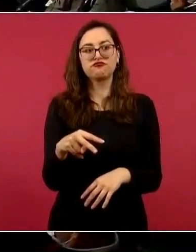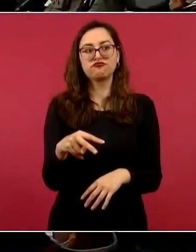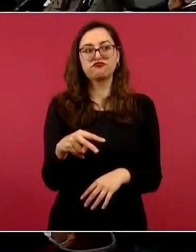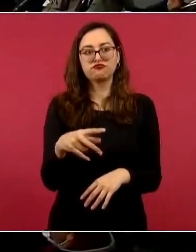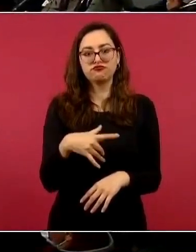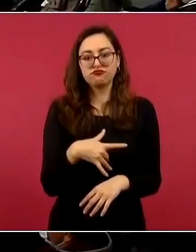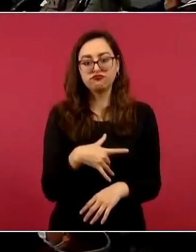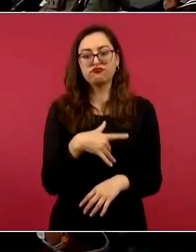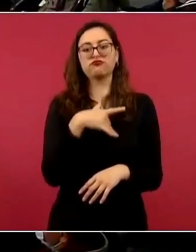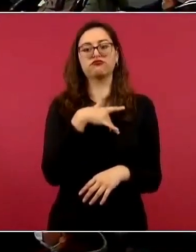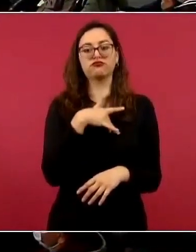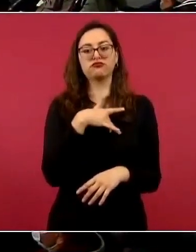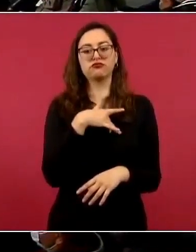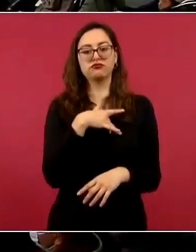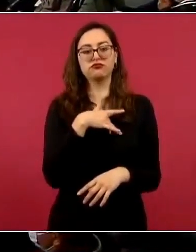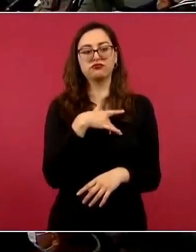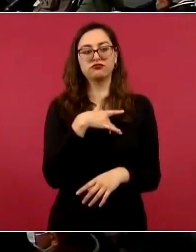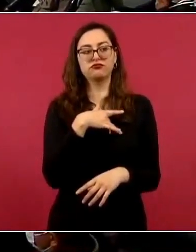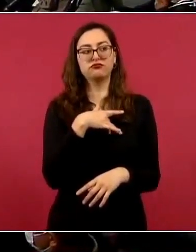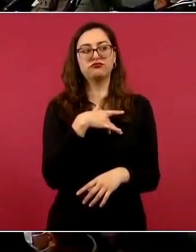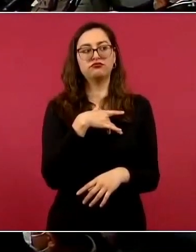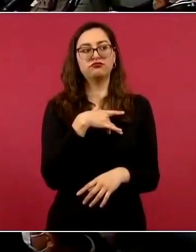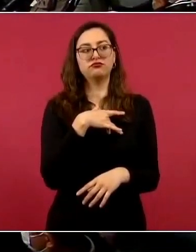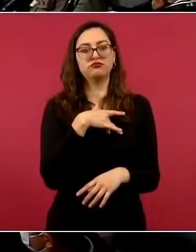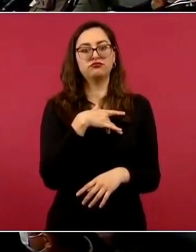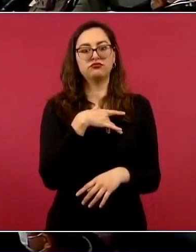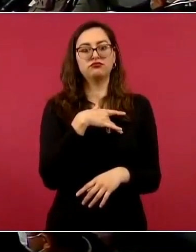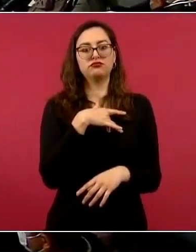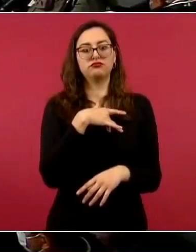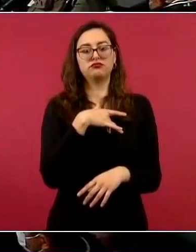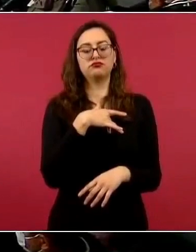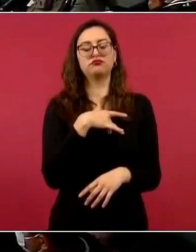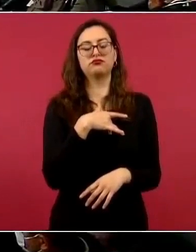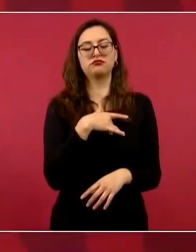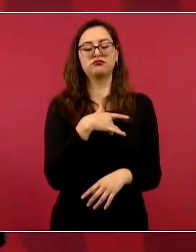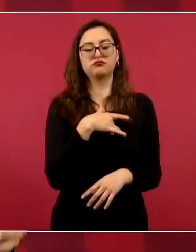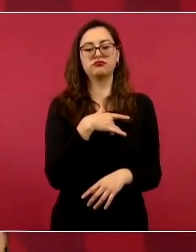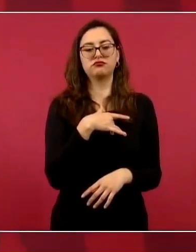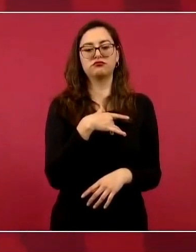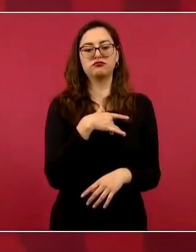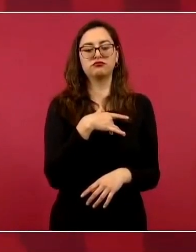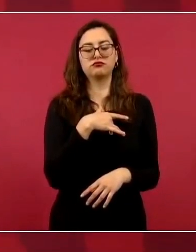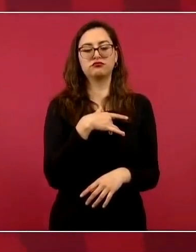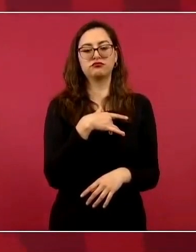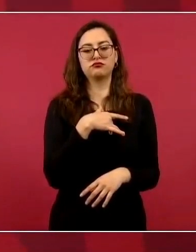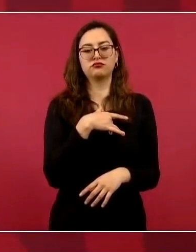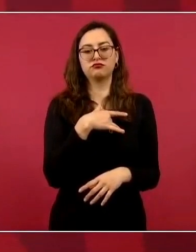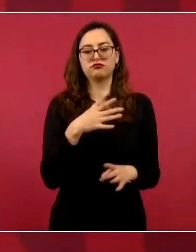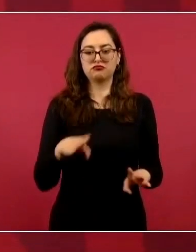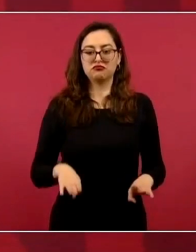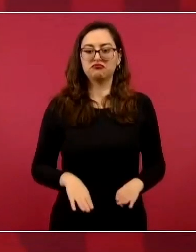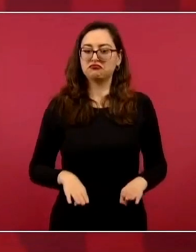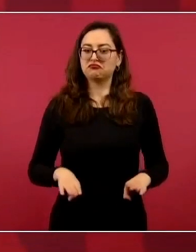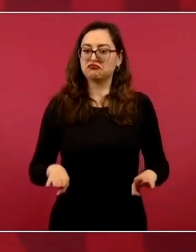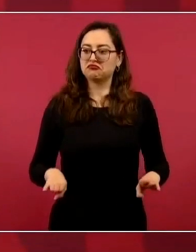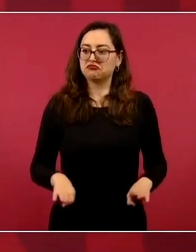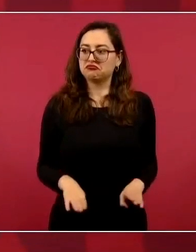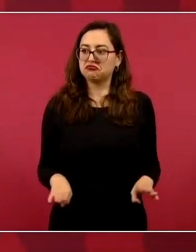mantenido una actitud